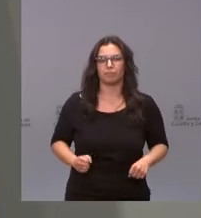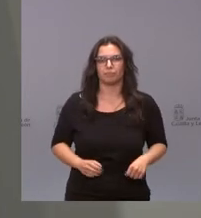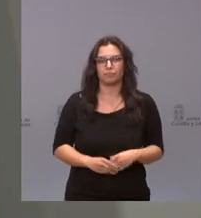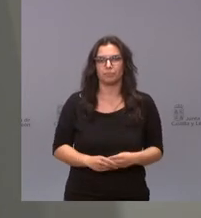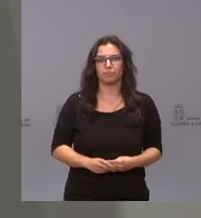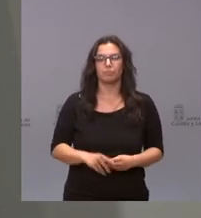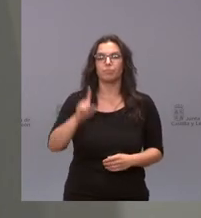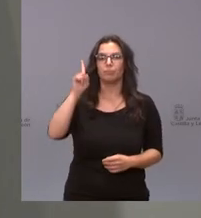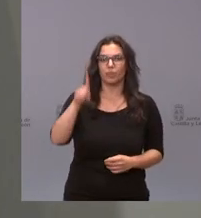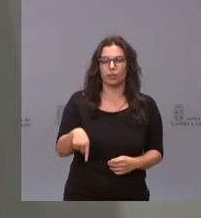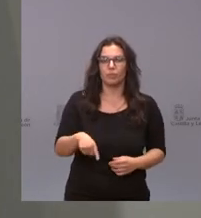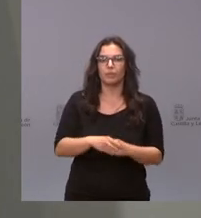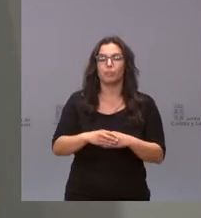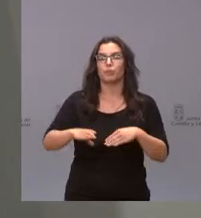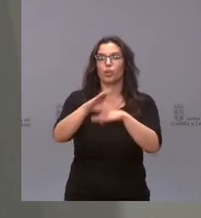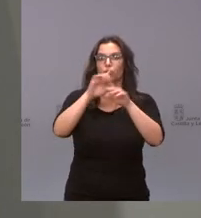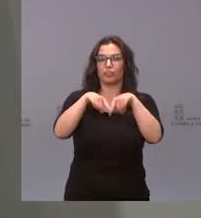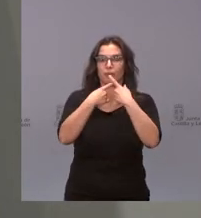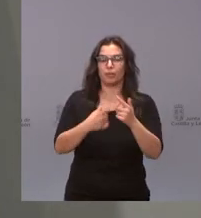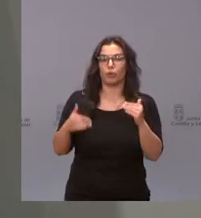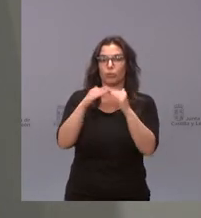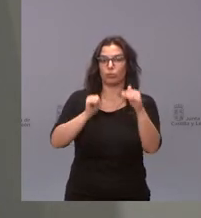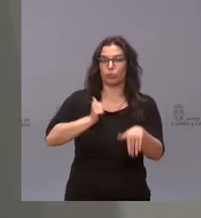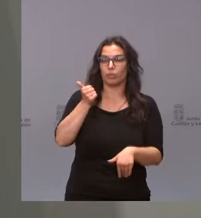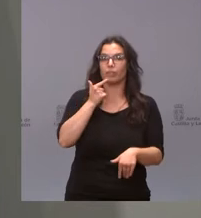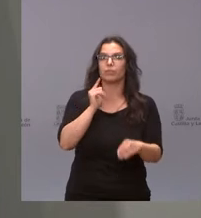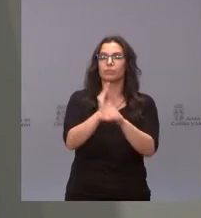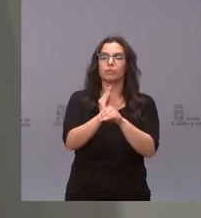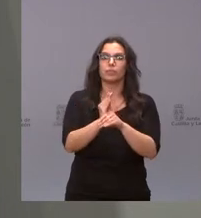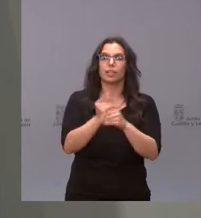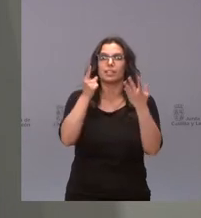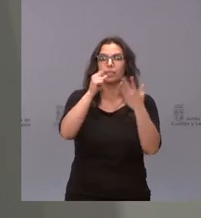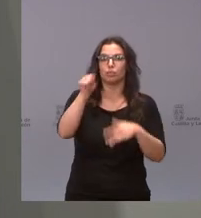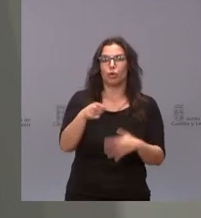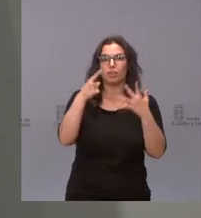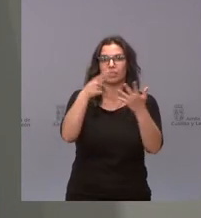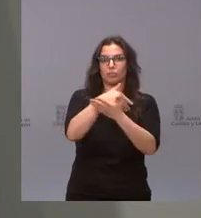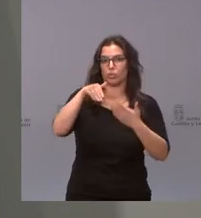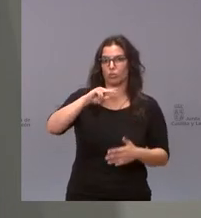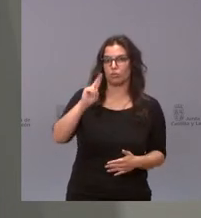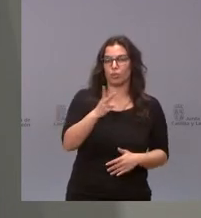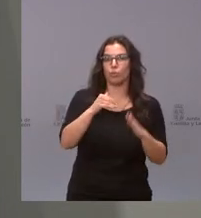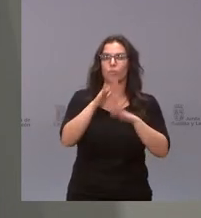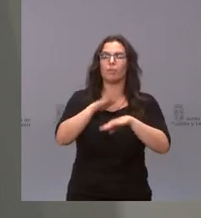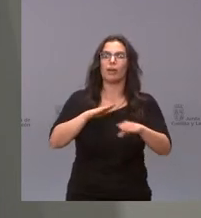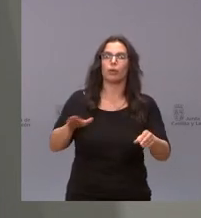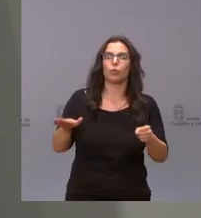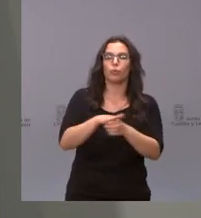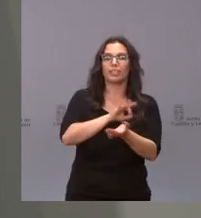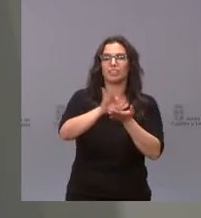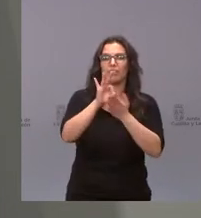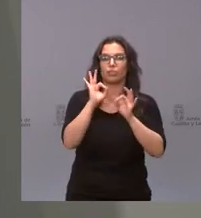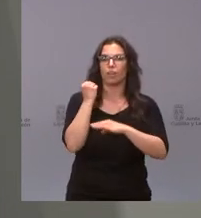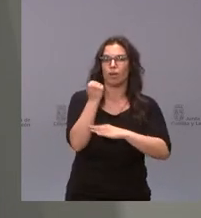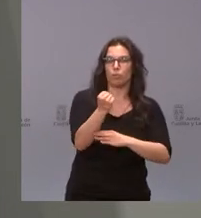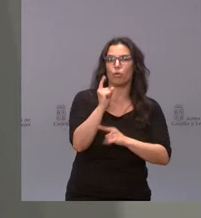También la Consejería de Familia, Igualdad de Oportunidades, destina más de 6,6 millones de euros para financiar los servicios de apoyo